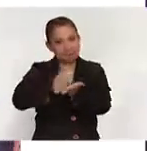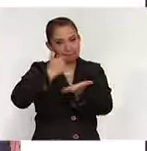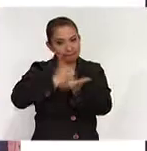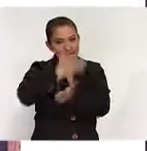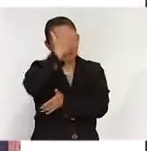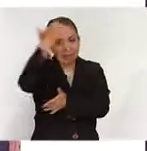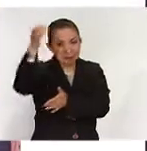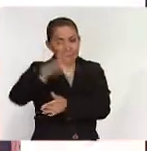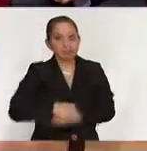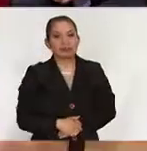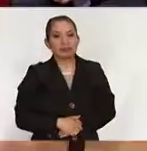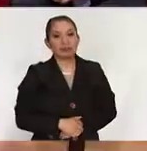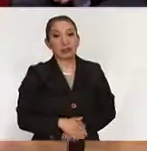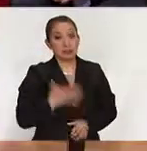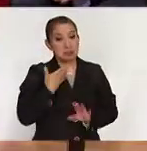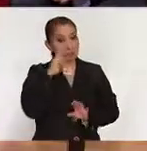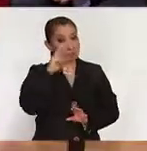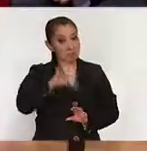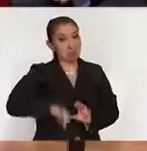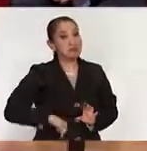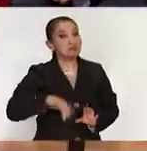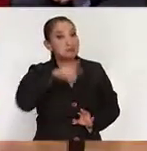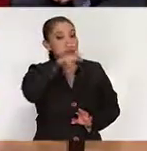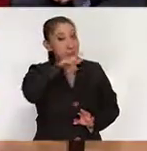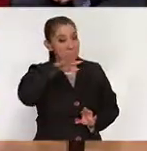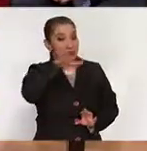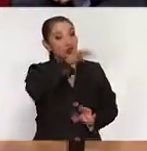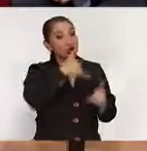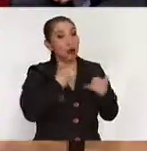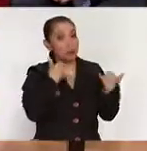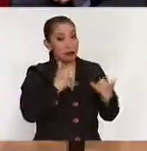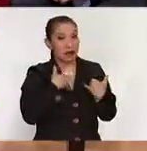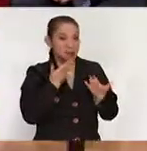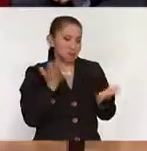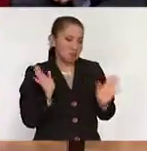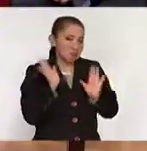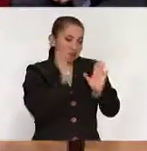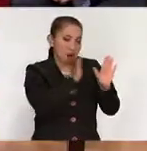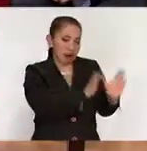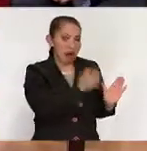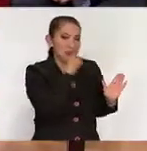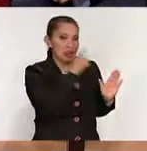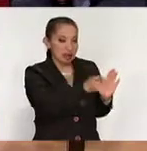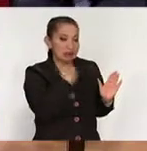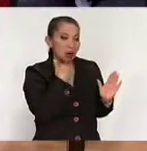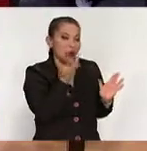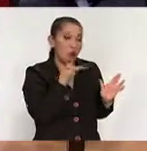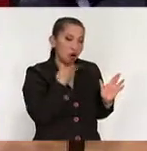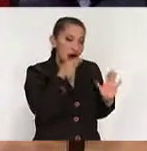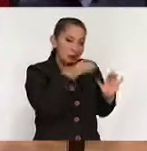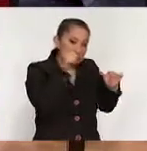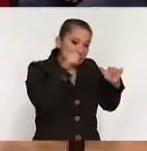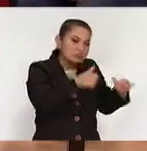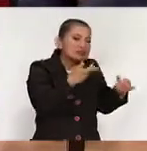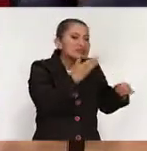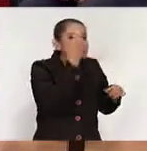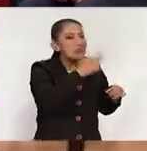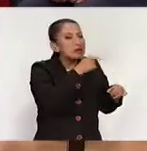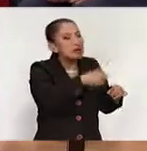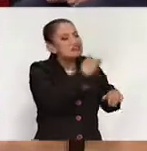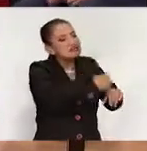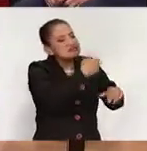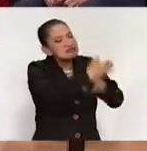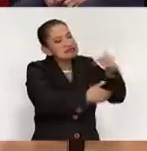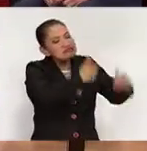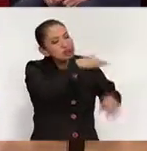con el medio ambiente no hay fíjate que interesante la preocupación que tienen los jóvenes porque por un lado está la parte política no saber lo que es un